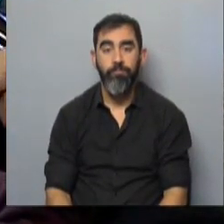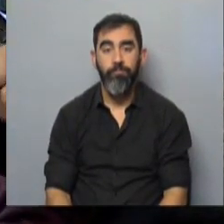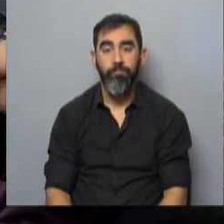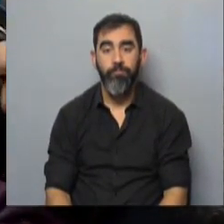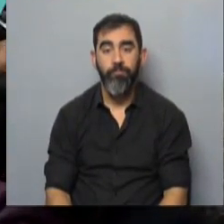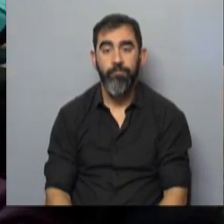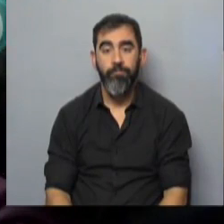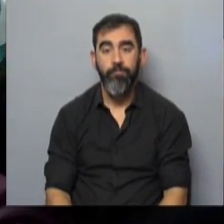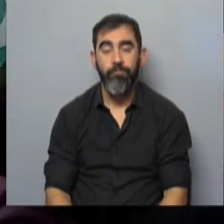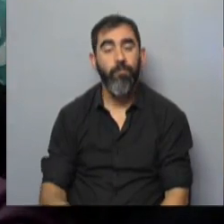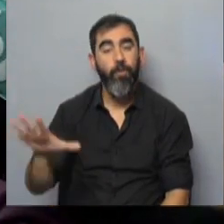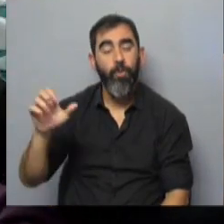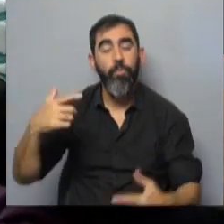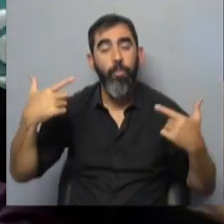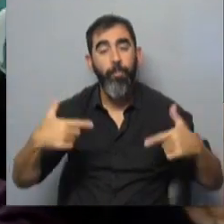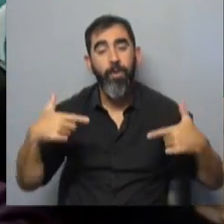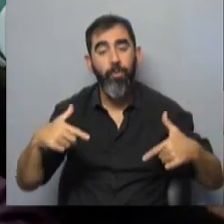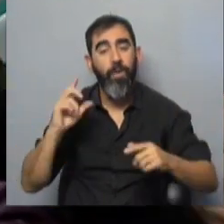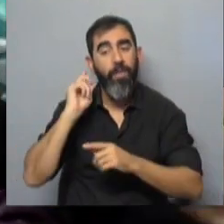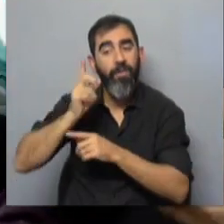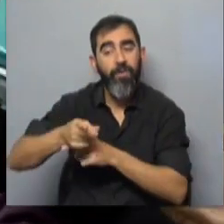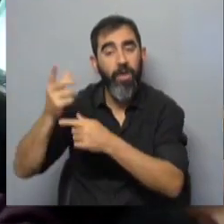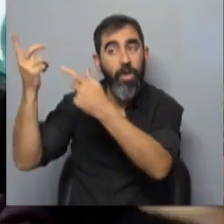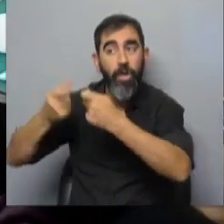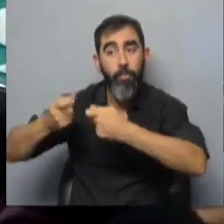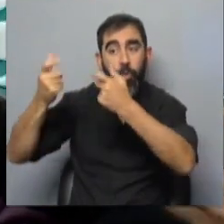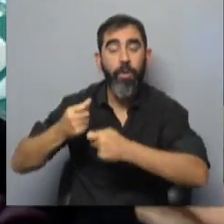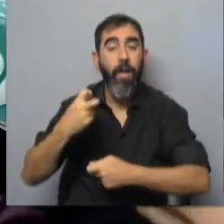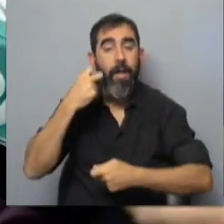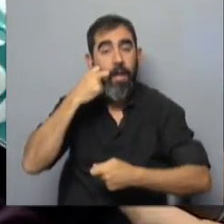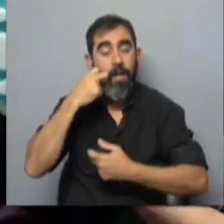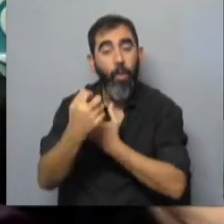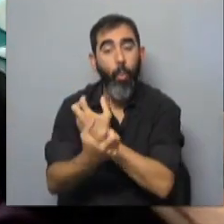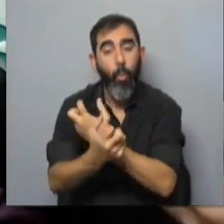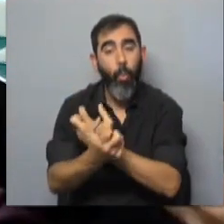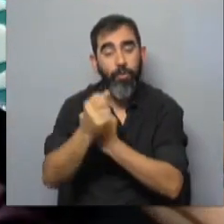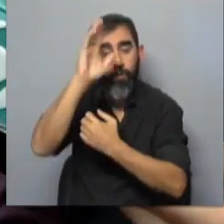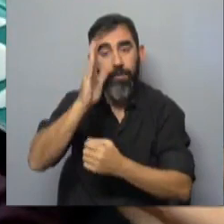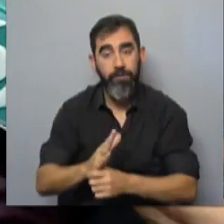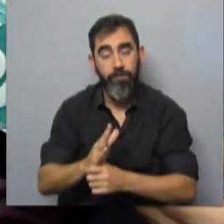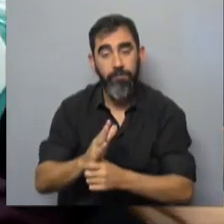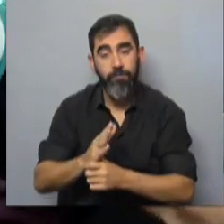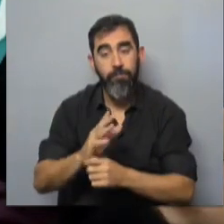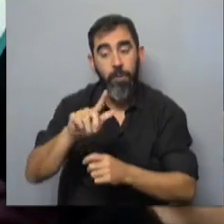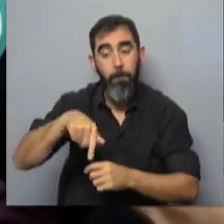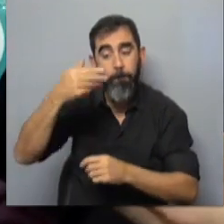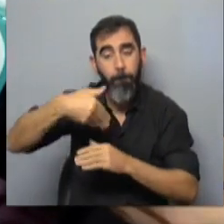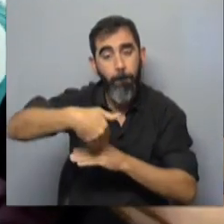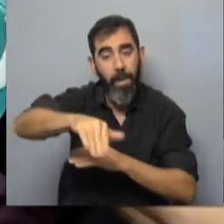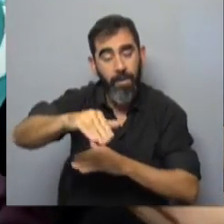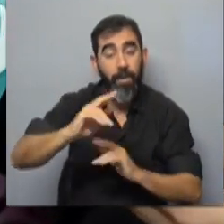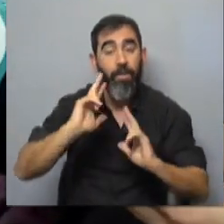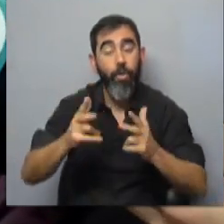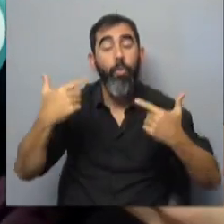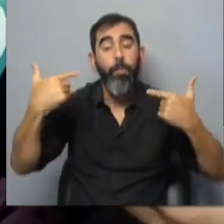Así es, Rosy, escuchamos al ministro. tomó la resolución de importar carne con hueso de Brasil, una medida que se implementará de mañana y que según el